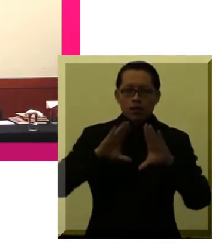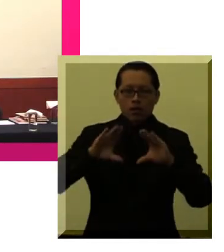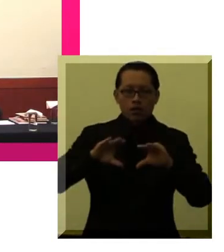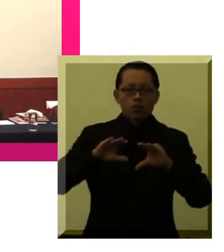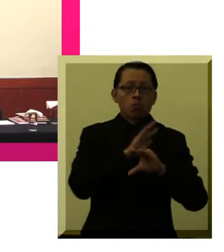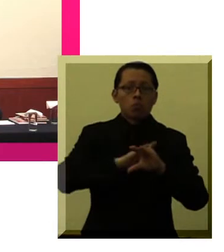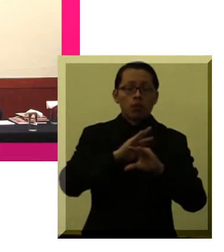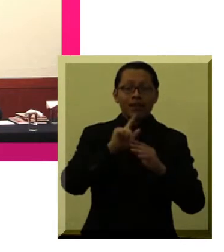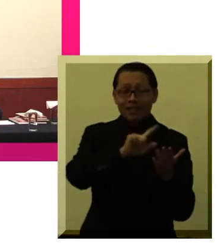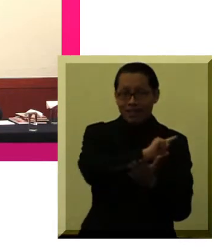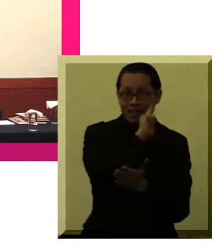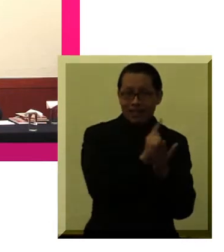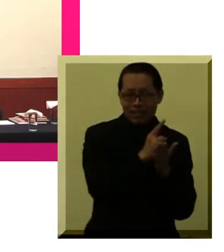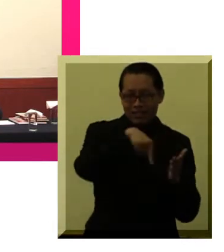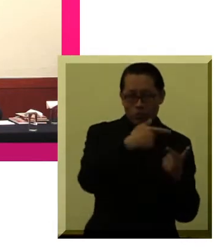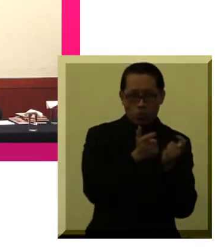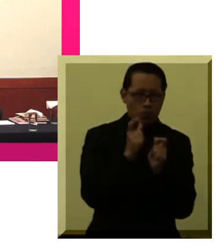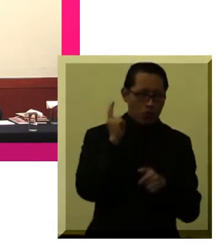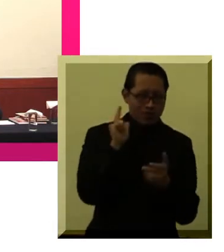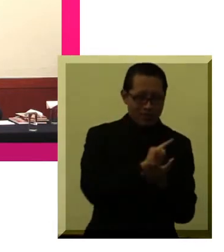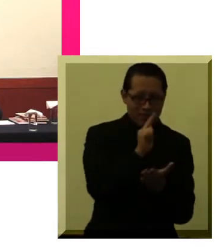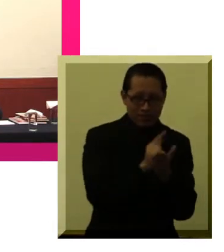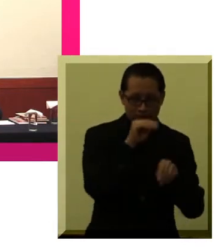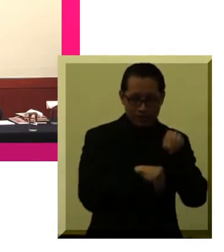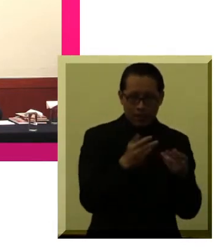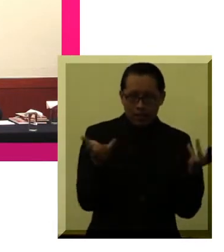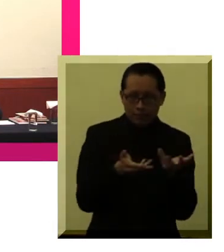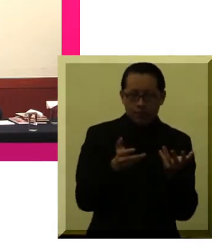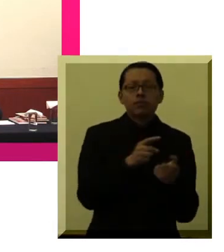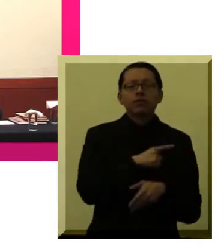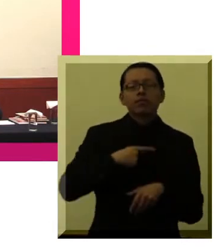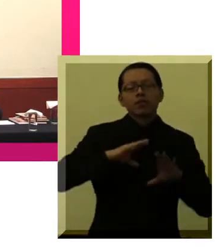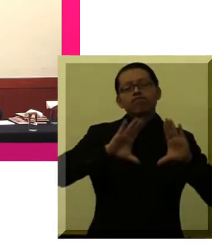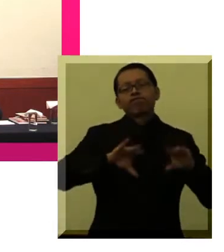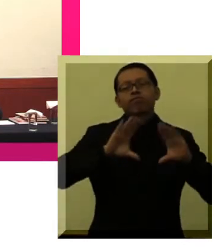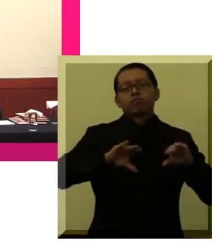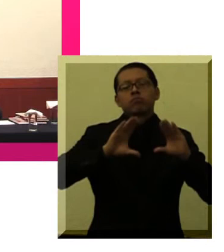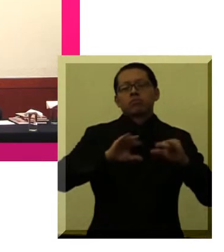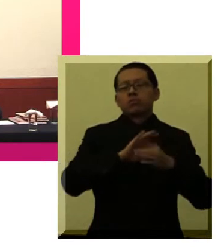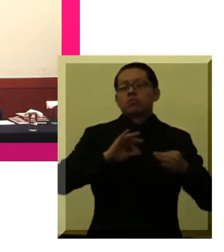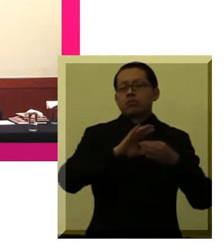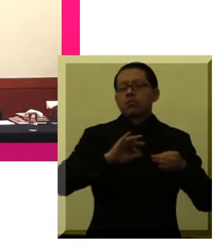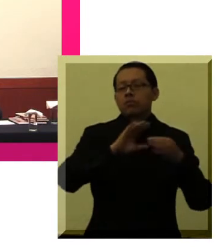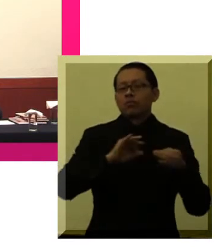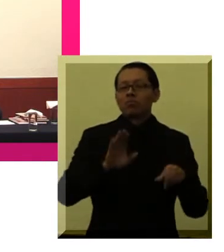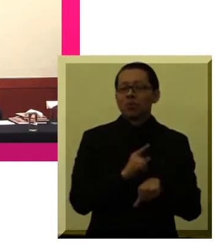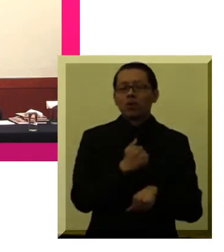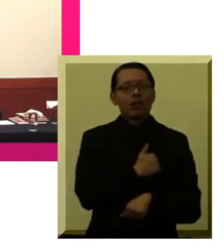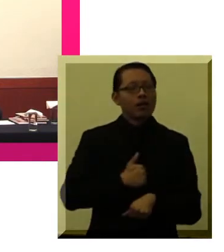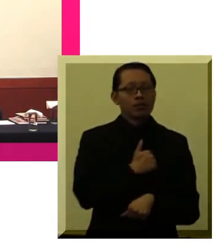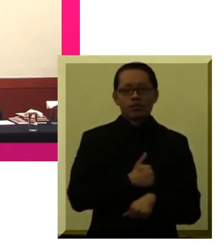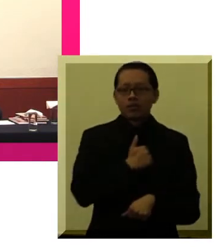para que entiendan cuál es el centro del tema, para que no resulte como desafortunadamente hemos visto